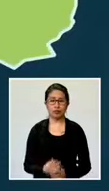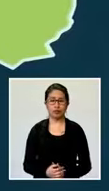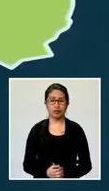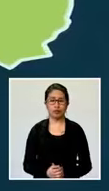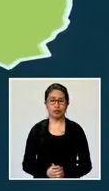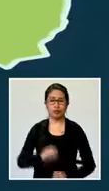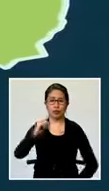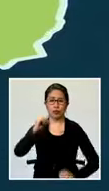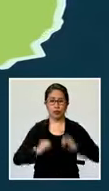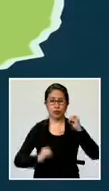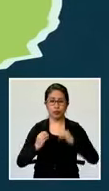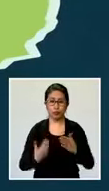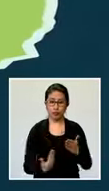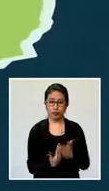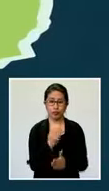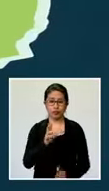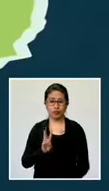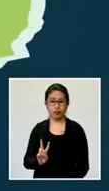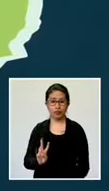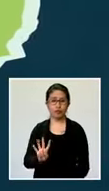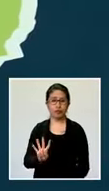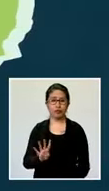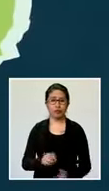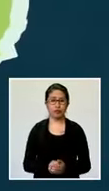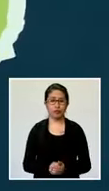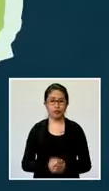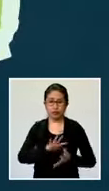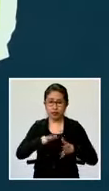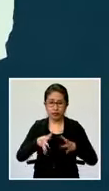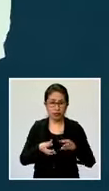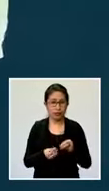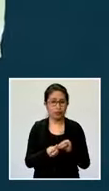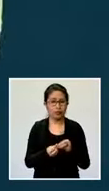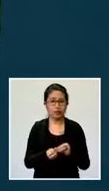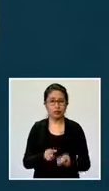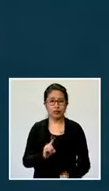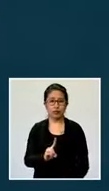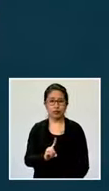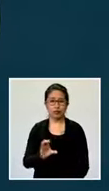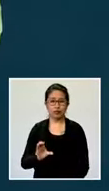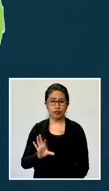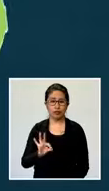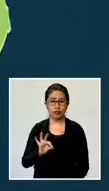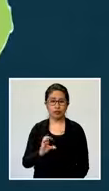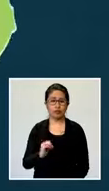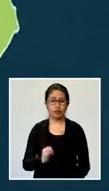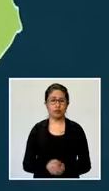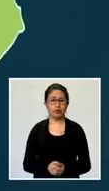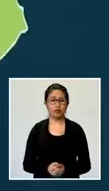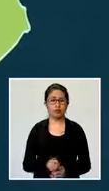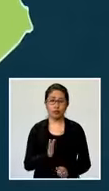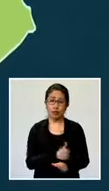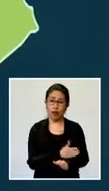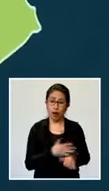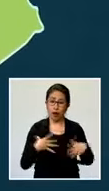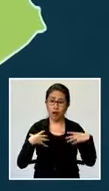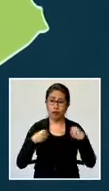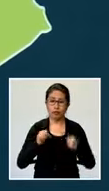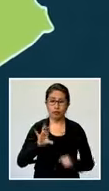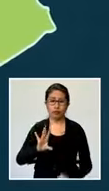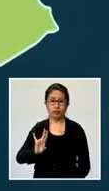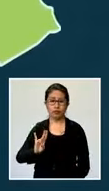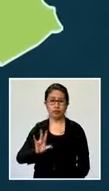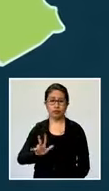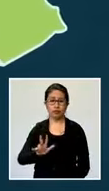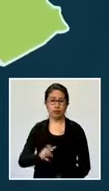Departamento de Oruro, nuevos contagios, 24, personas contagiadas, 190, pacientes recuperados, 73,